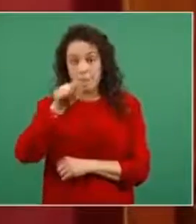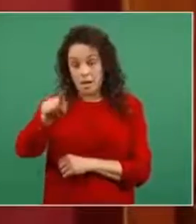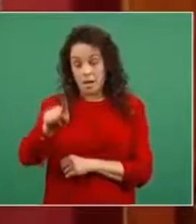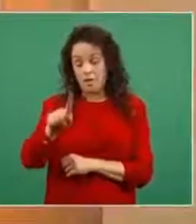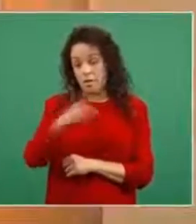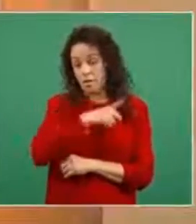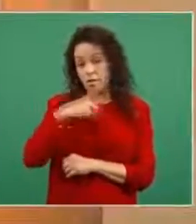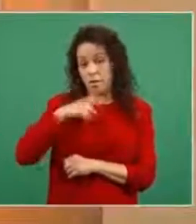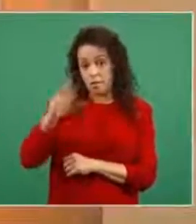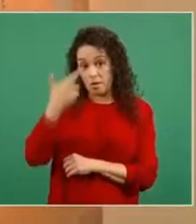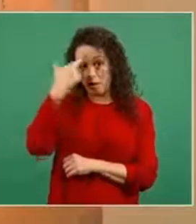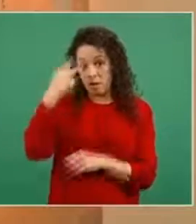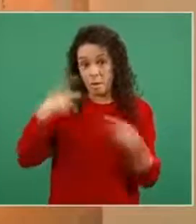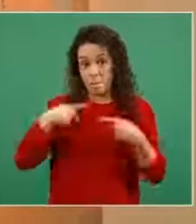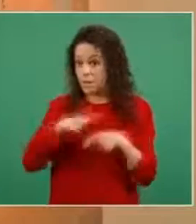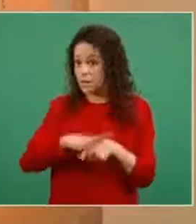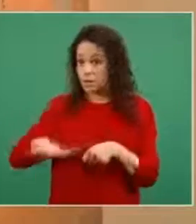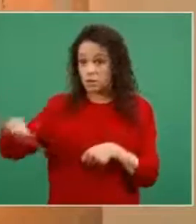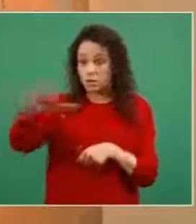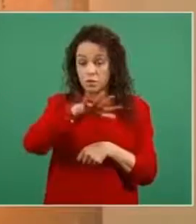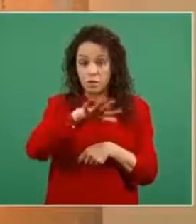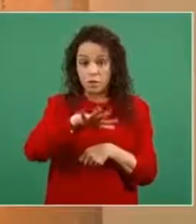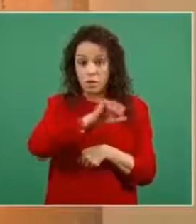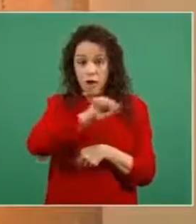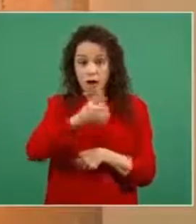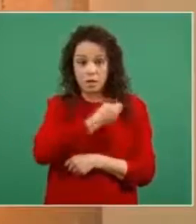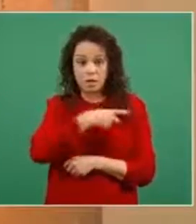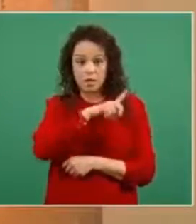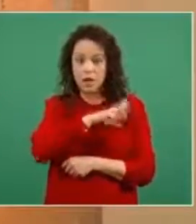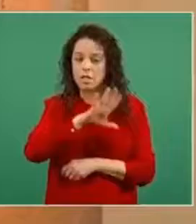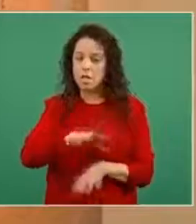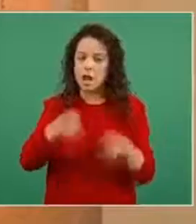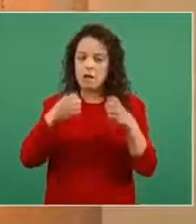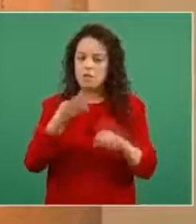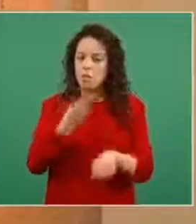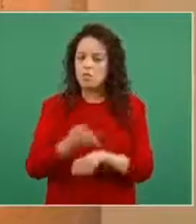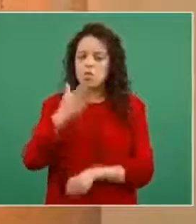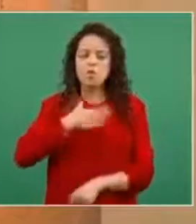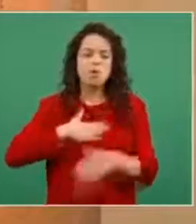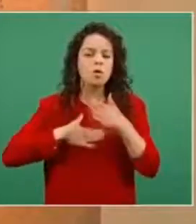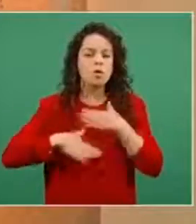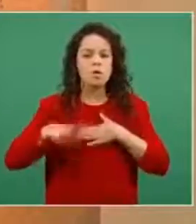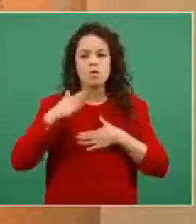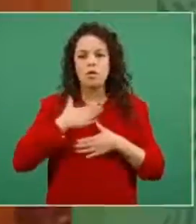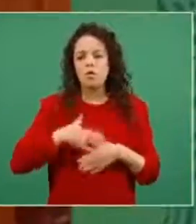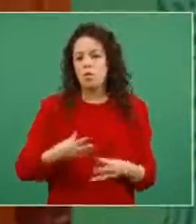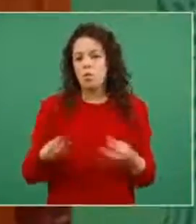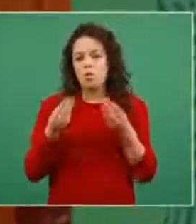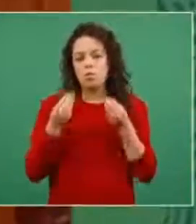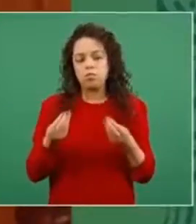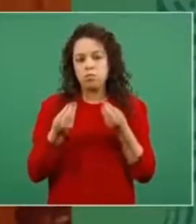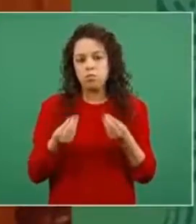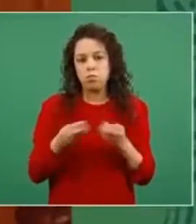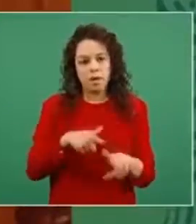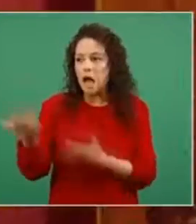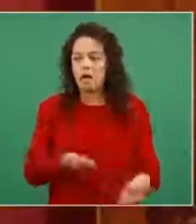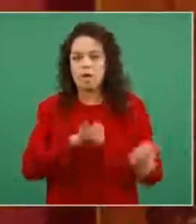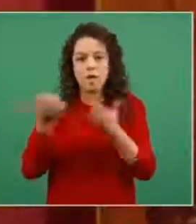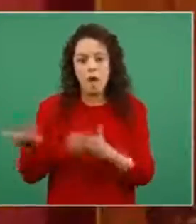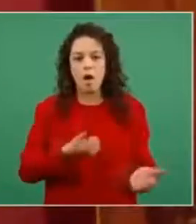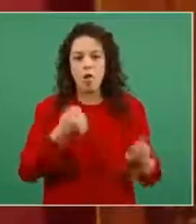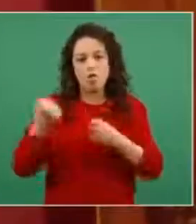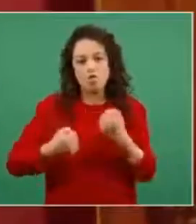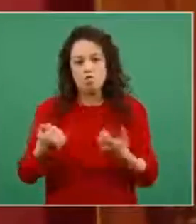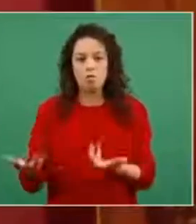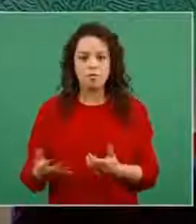cansado, está fatigado. Lleva ya muchos meses en este trabajo que es estresante y agotador. Sin